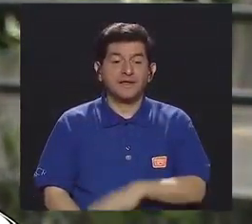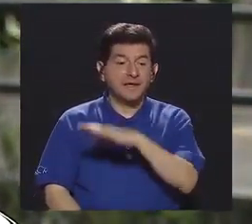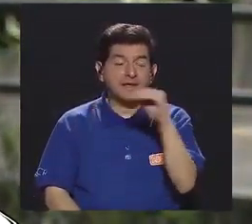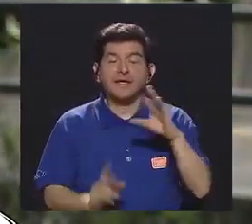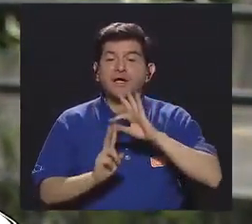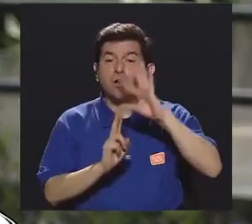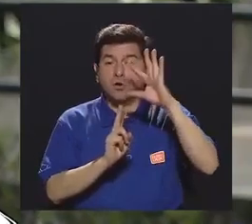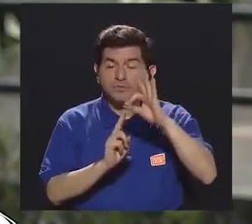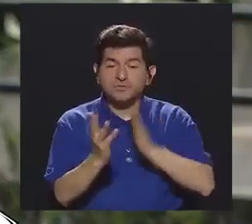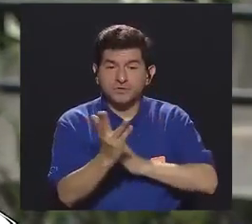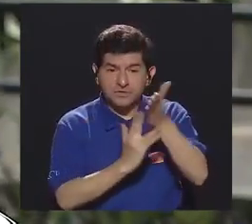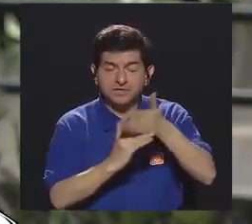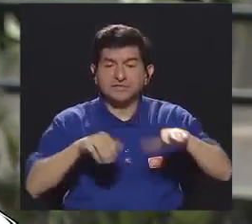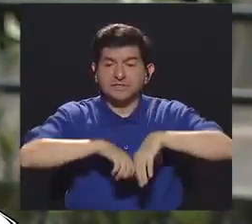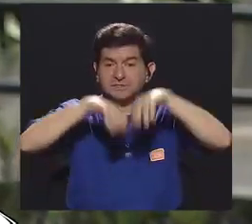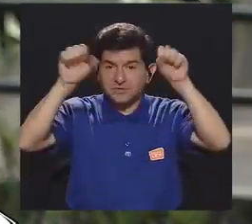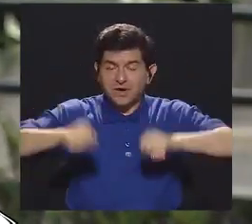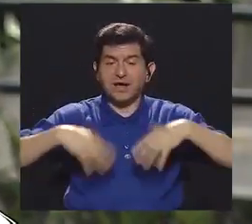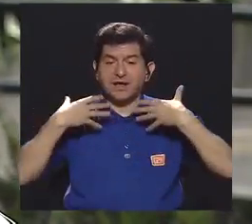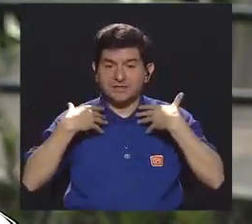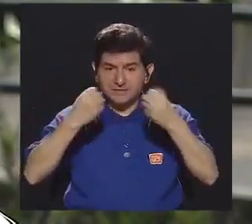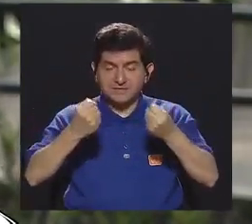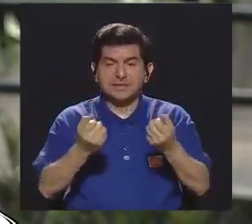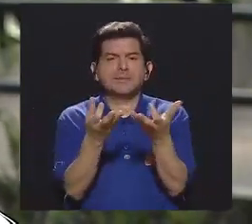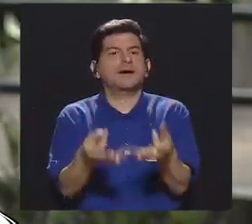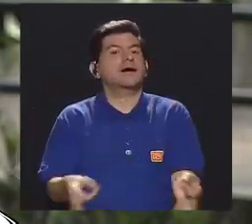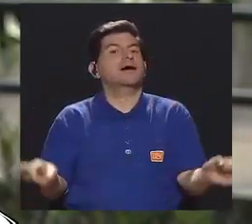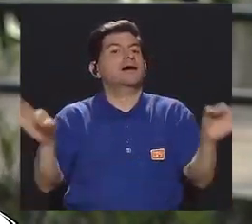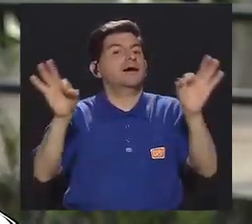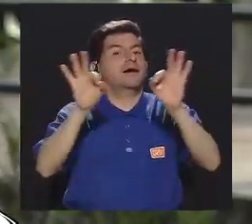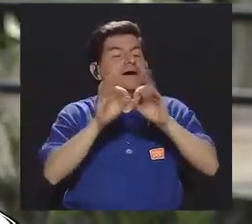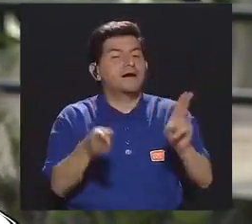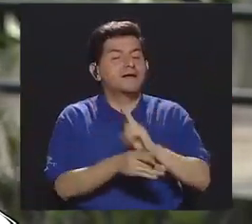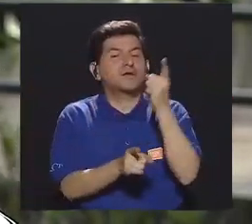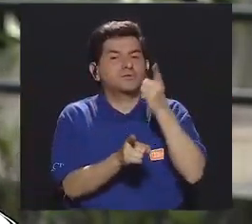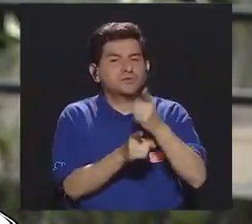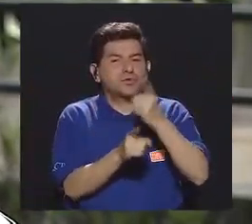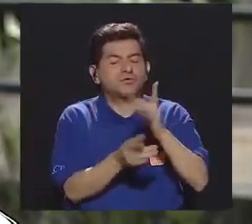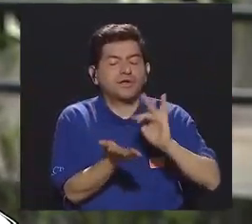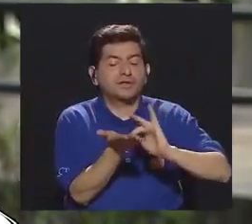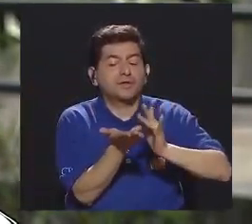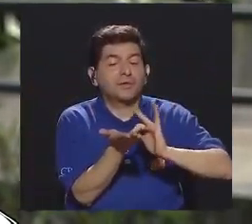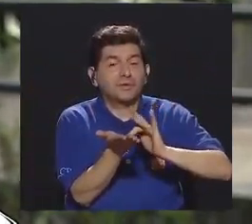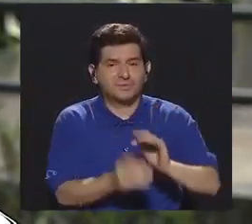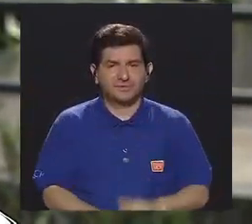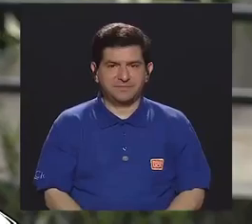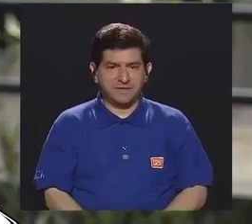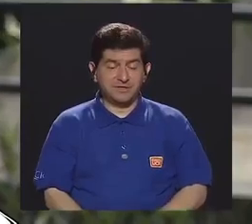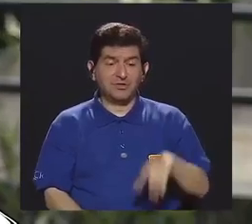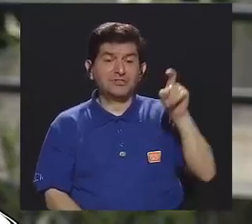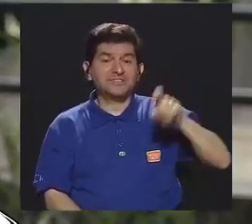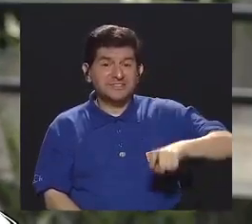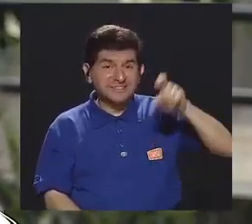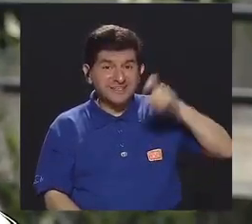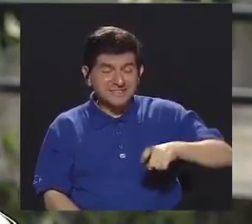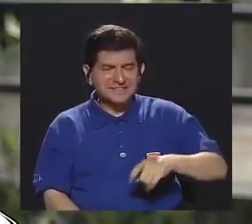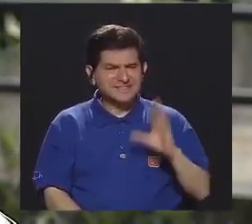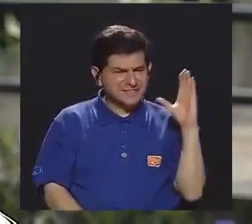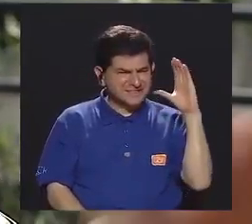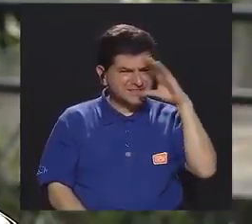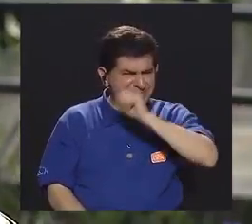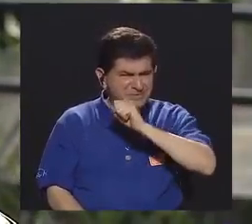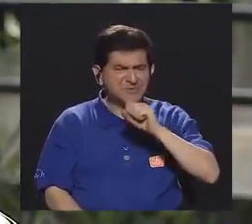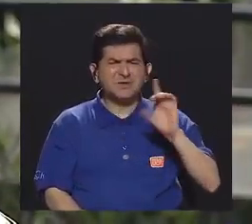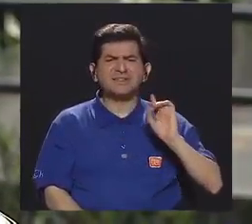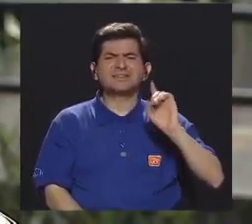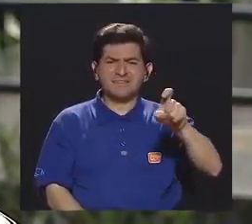Y las posibilidades de acceso al sistema de salud. Y muy importante, el uso adecuado de medicamentos porque fue una necesidad